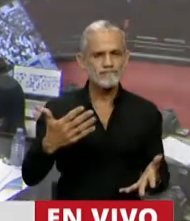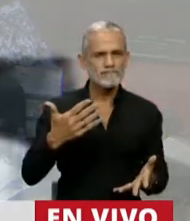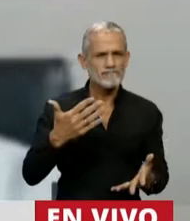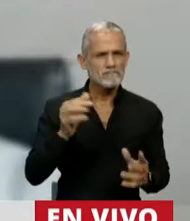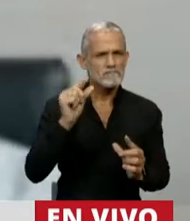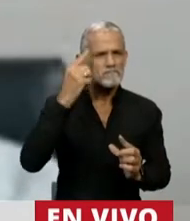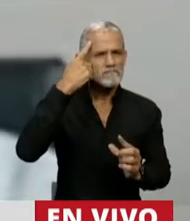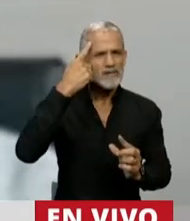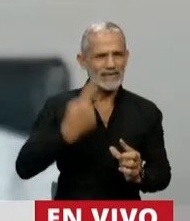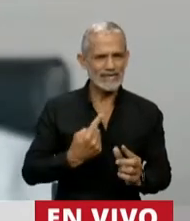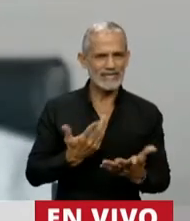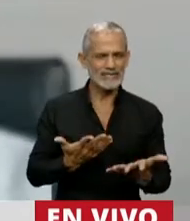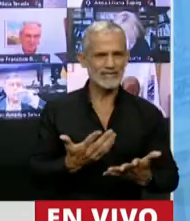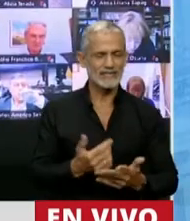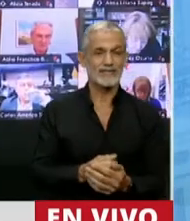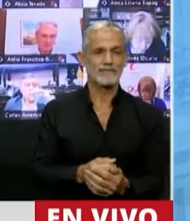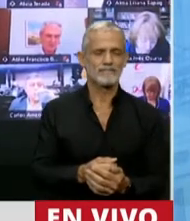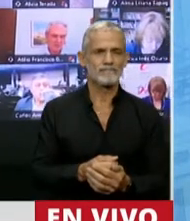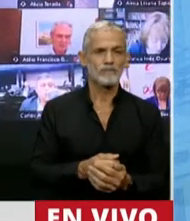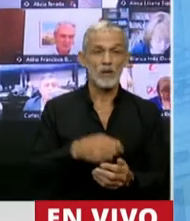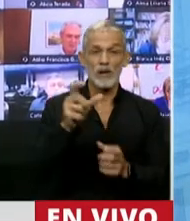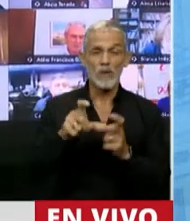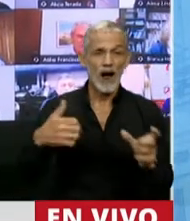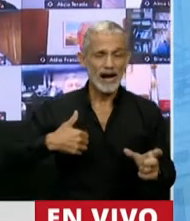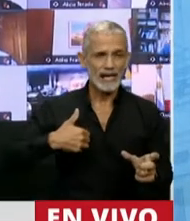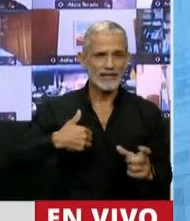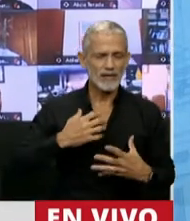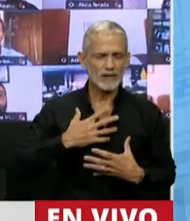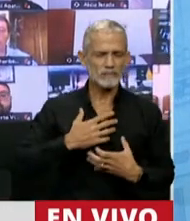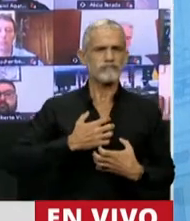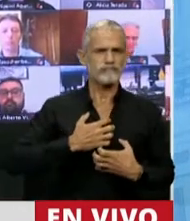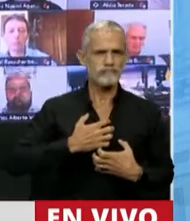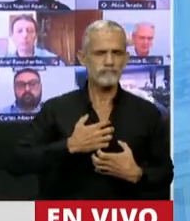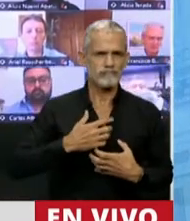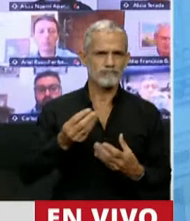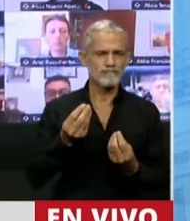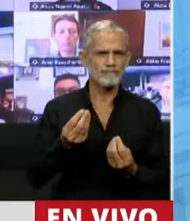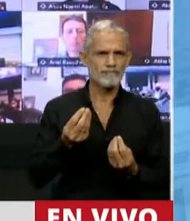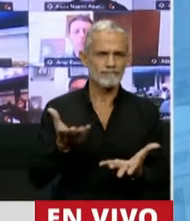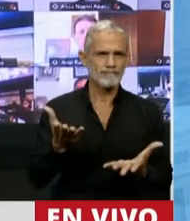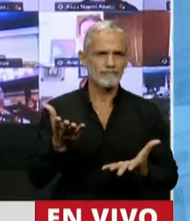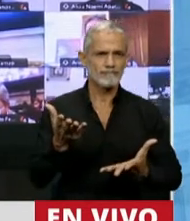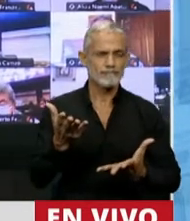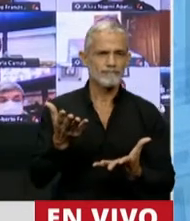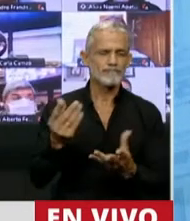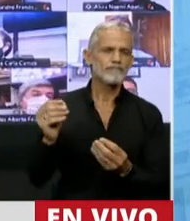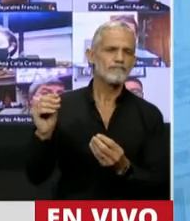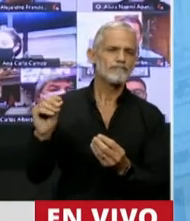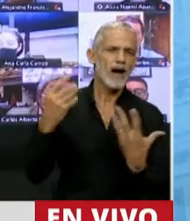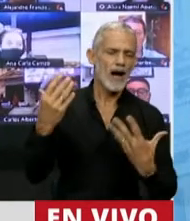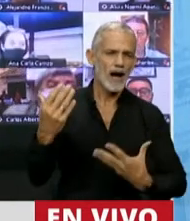tristes. Los argentinos hemos estado conmovidos porque nos dejó